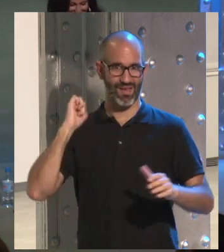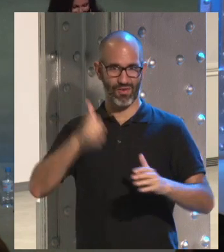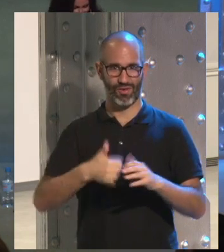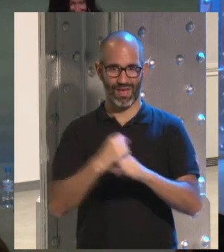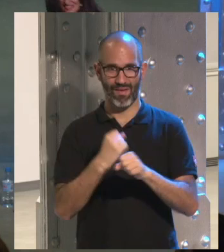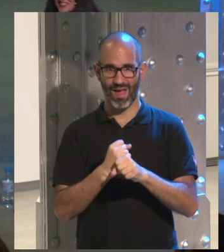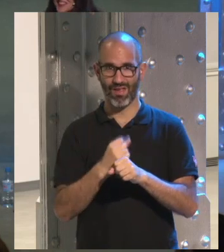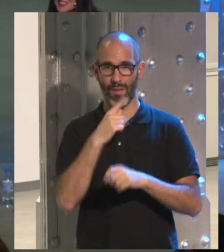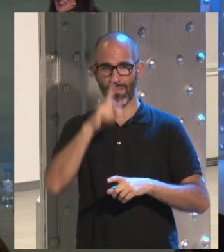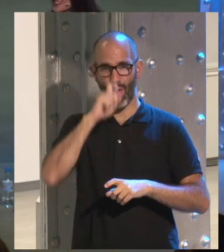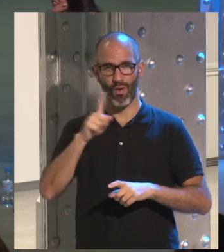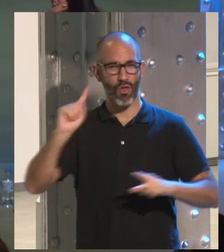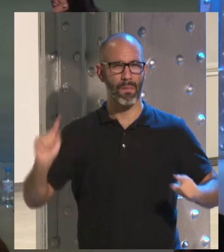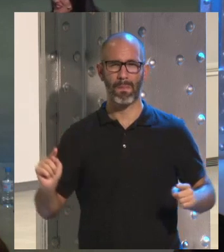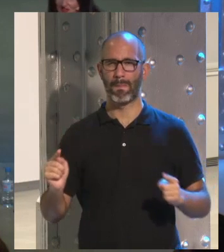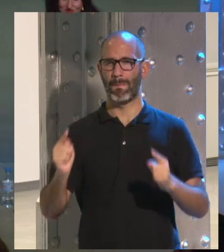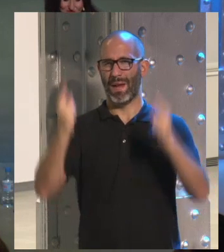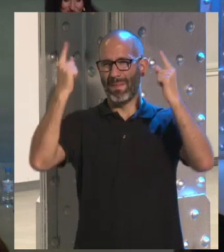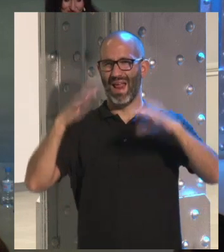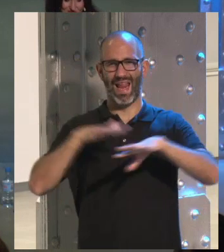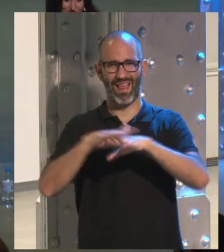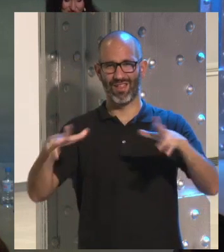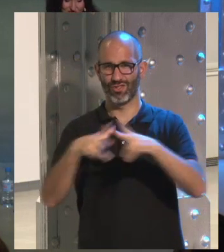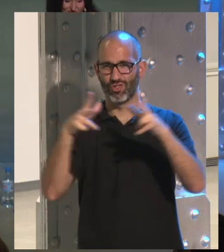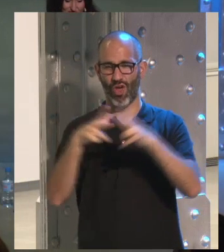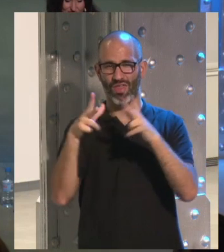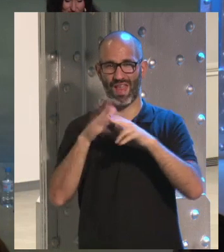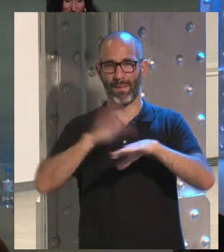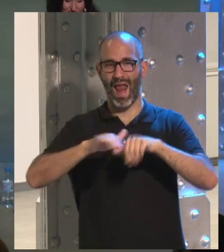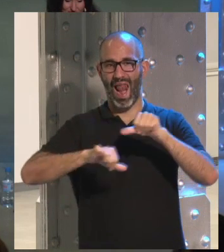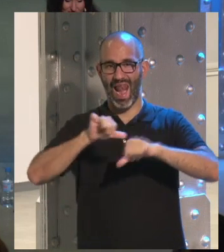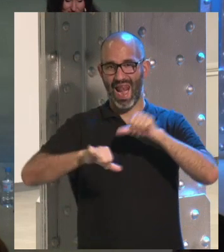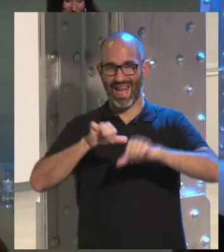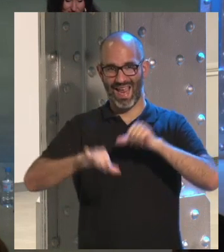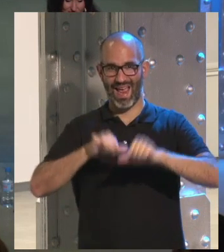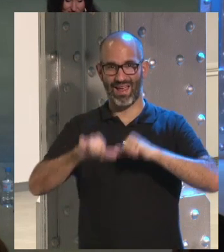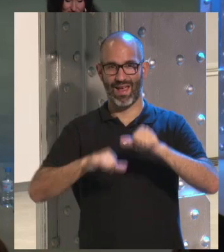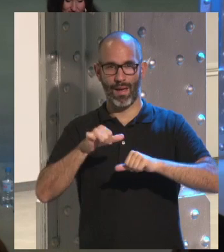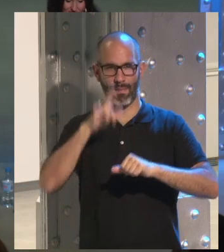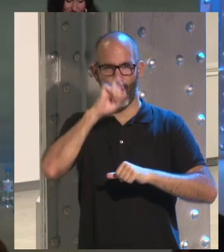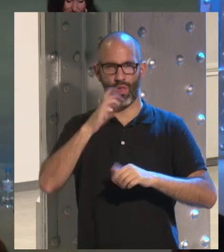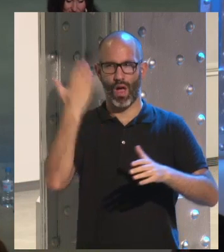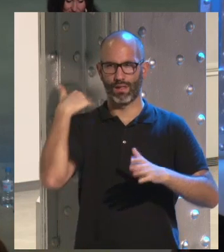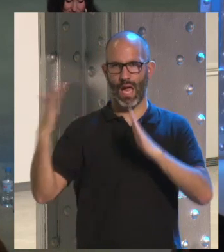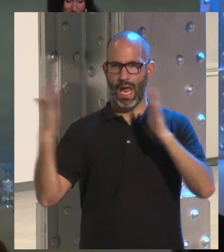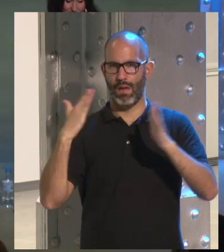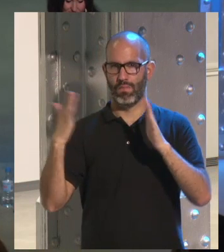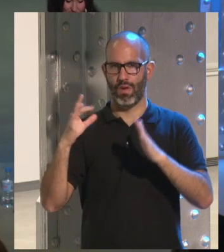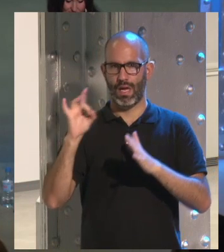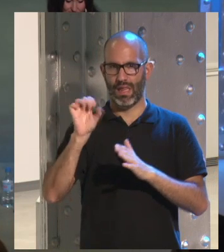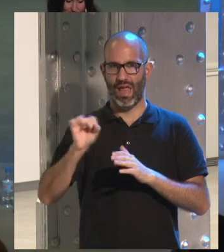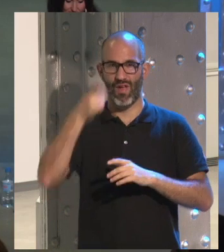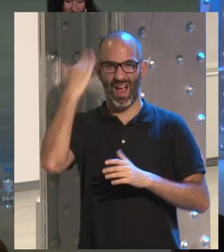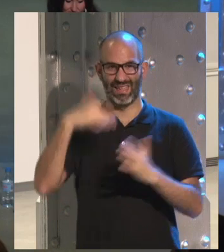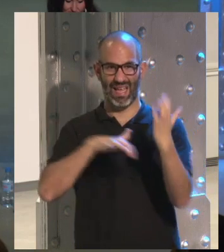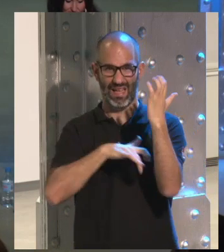acuerdo cuando se montaron las primeras redes sociales de ligoteo en esa época solo en PC